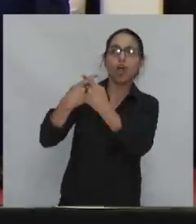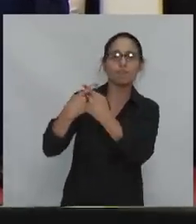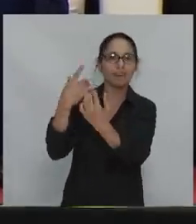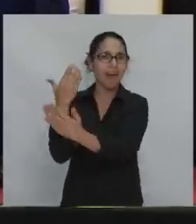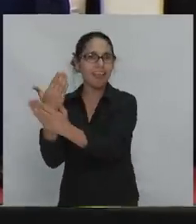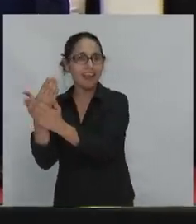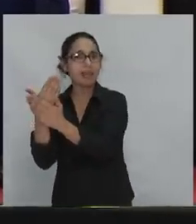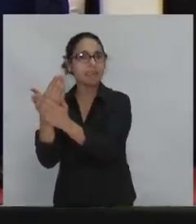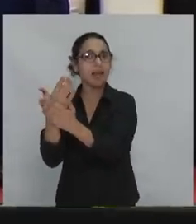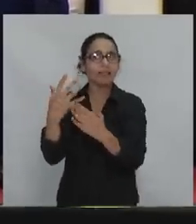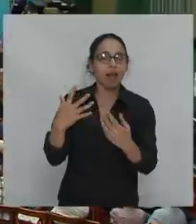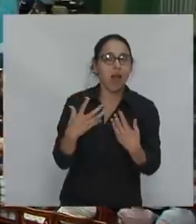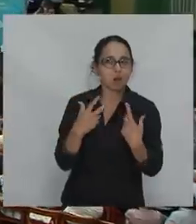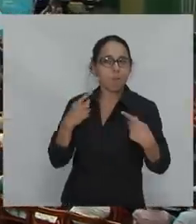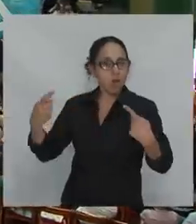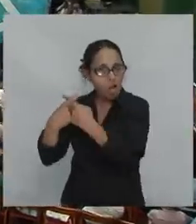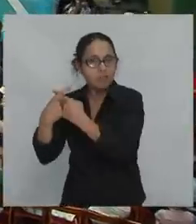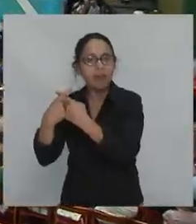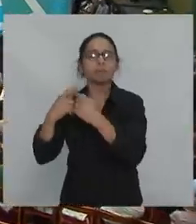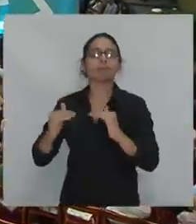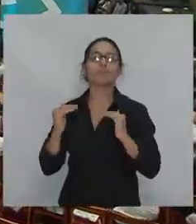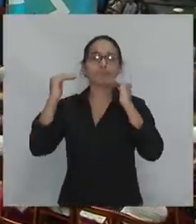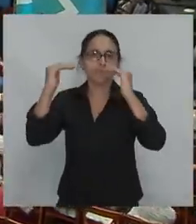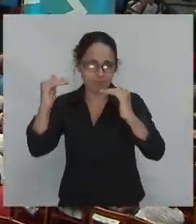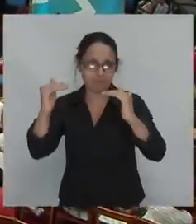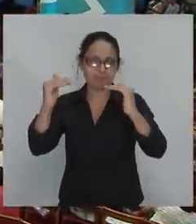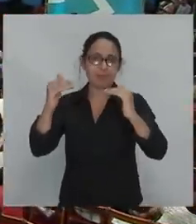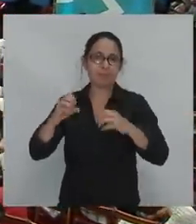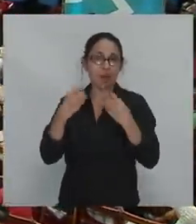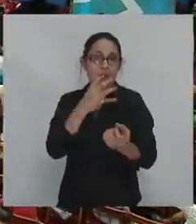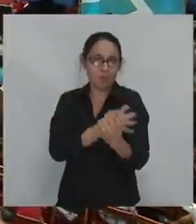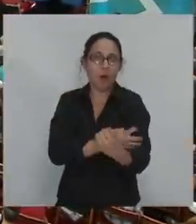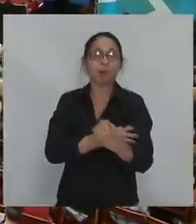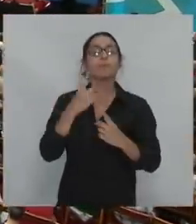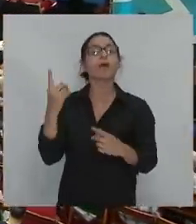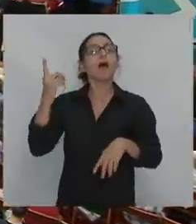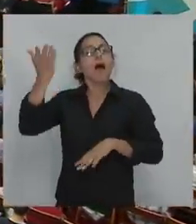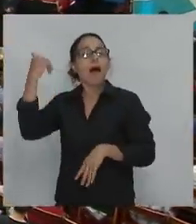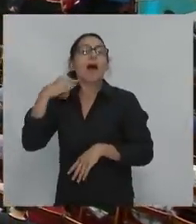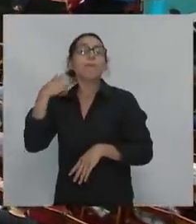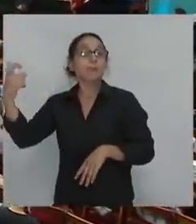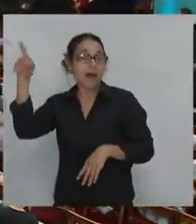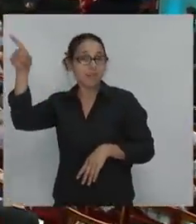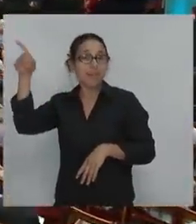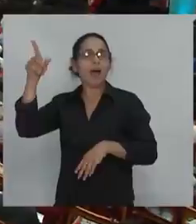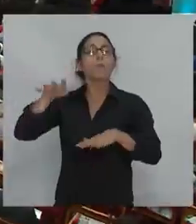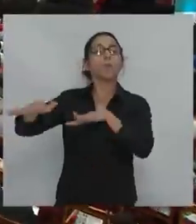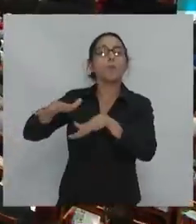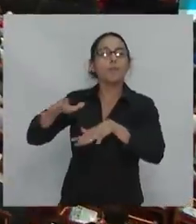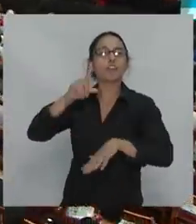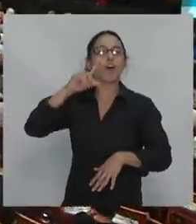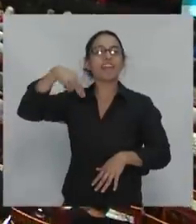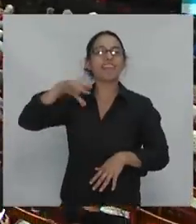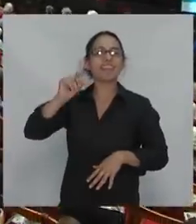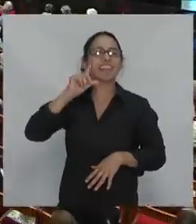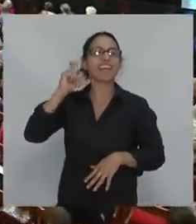cuando estábamos en las calles con el movimiento de los indignados, hubo un momento en que les daba lo mismo. Ya no